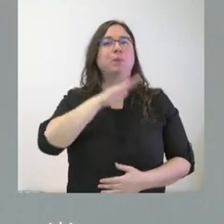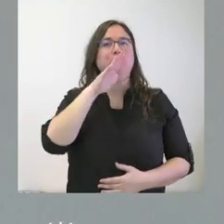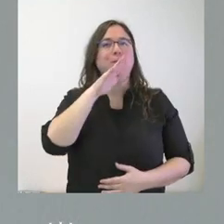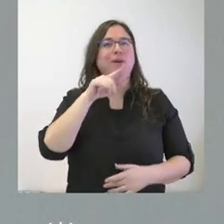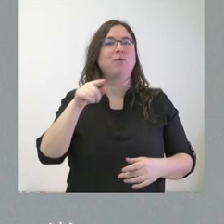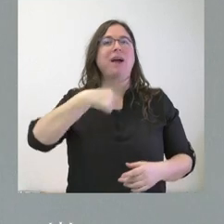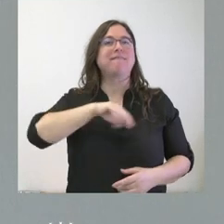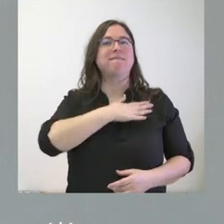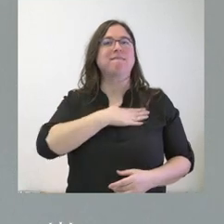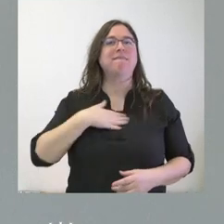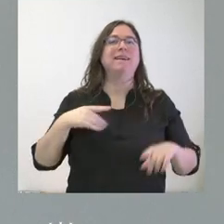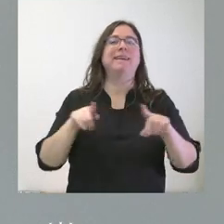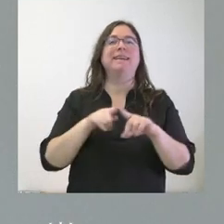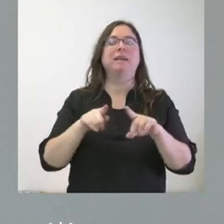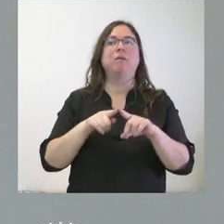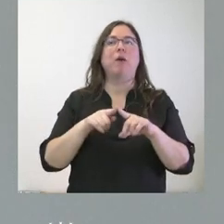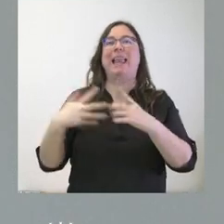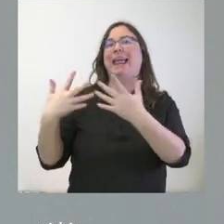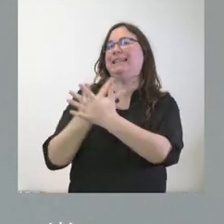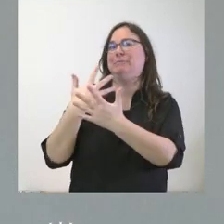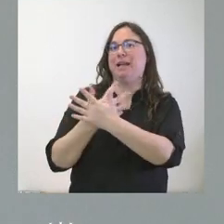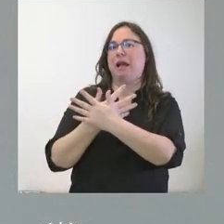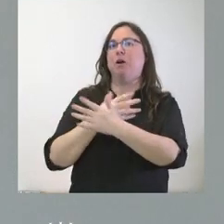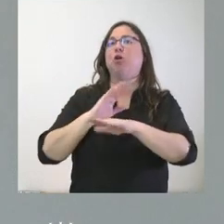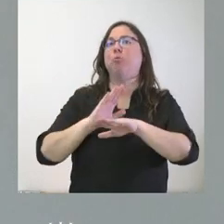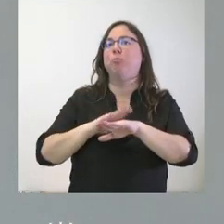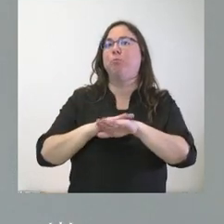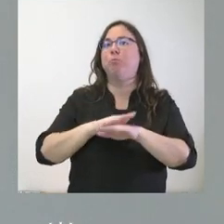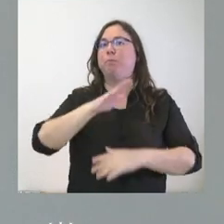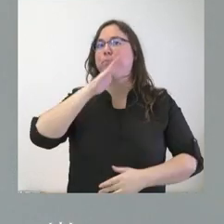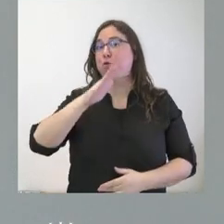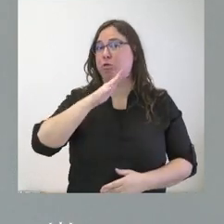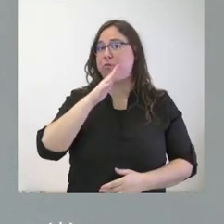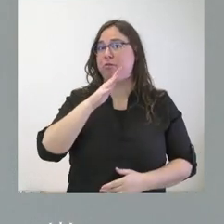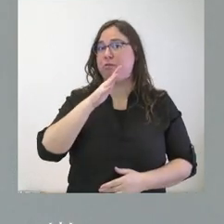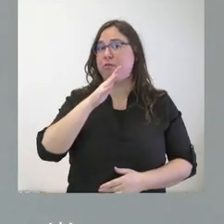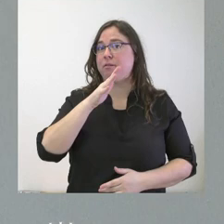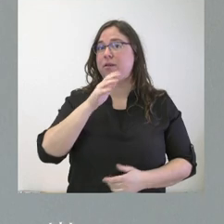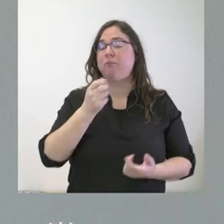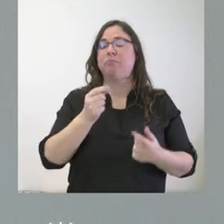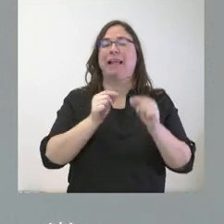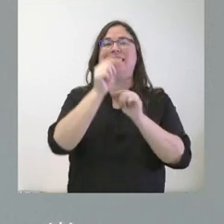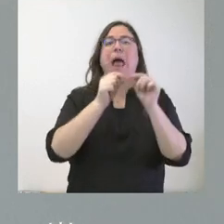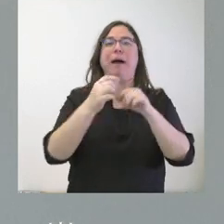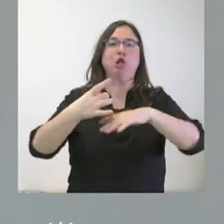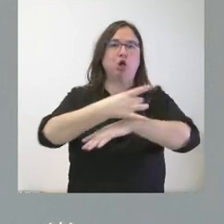de que se nos den explicaciones sobre cuál es el motivo del tamaño de los trenes o por qué esos trenes no caben